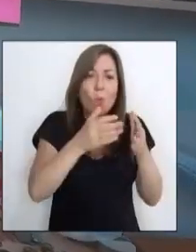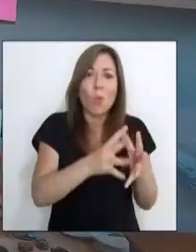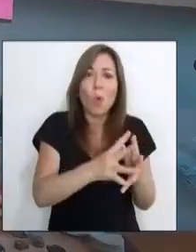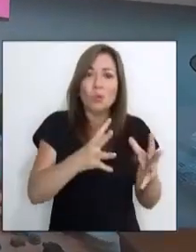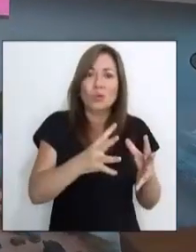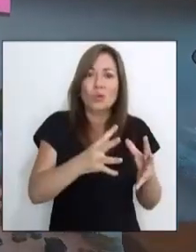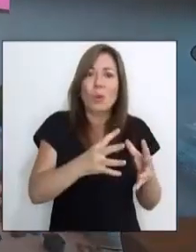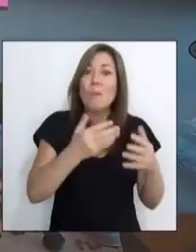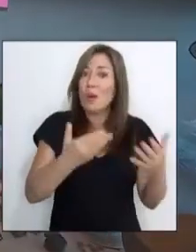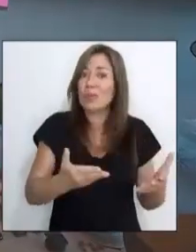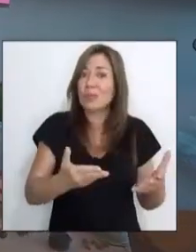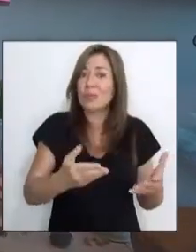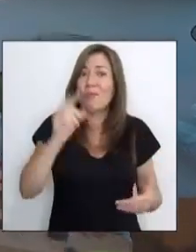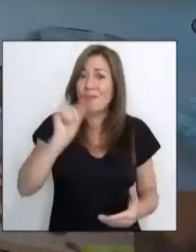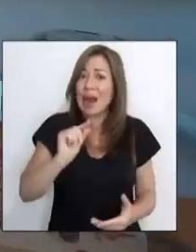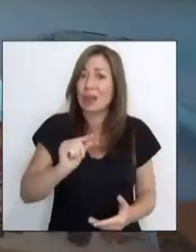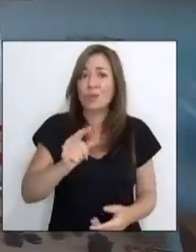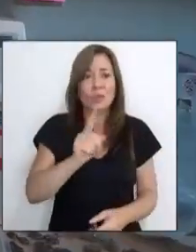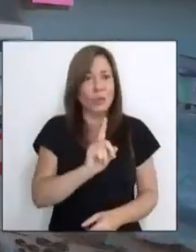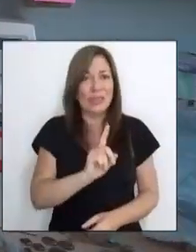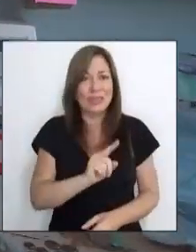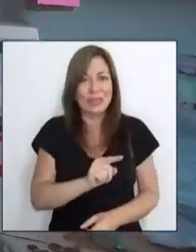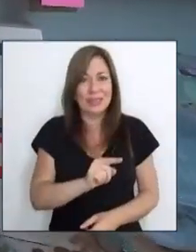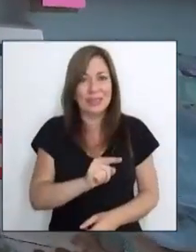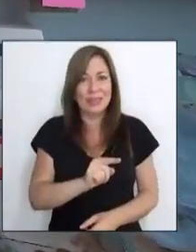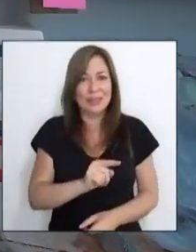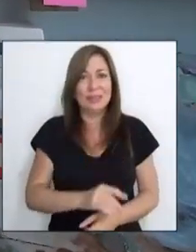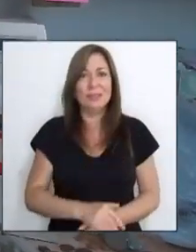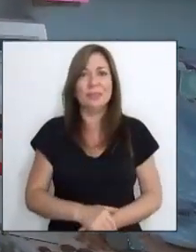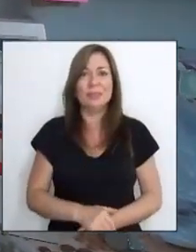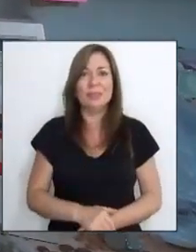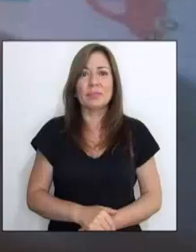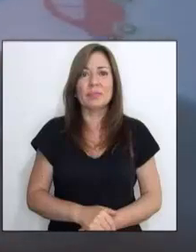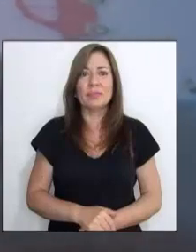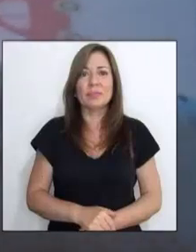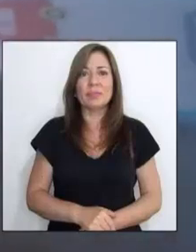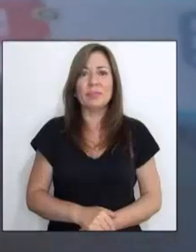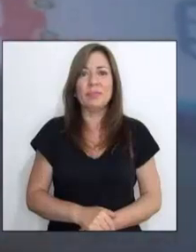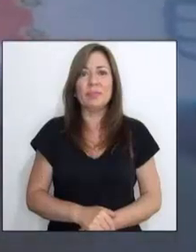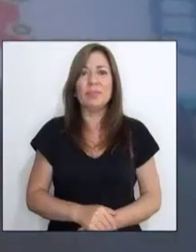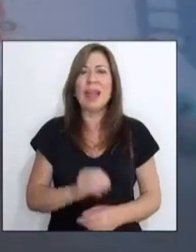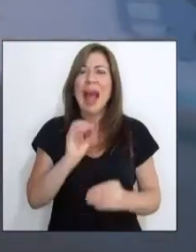tiempo y por ende no es un trabajo barato.